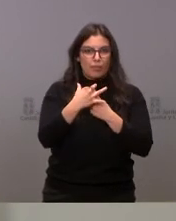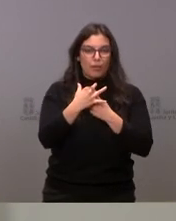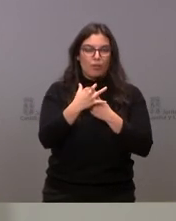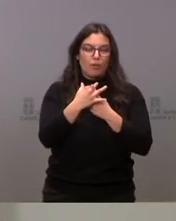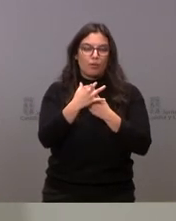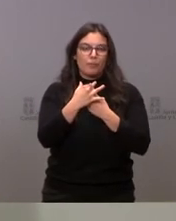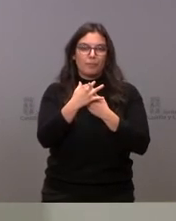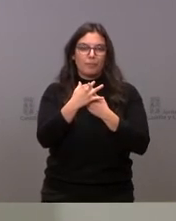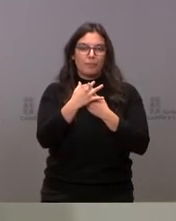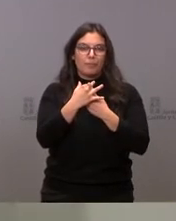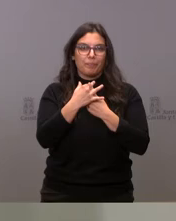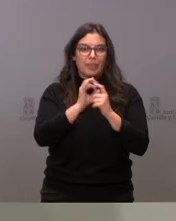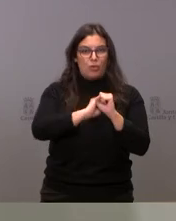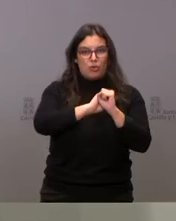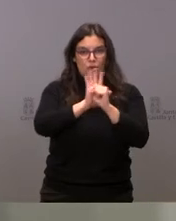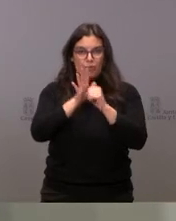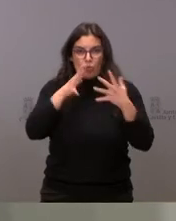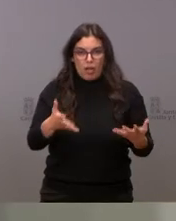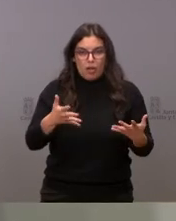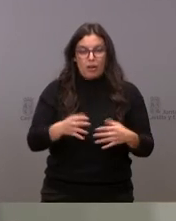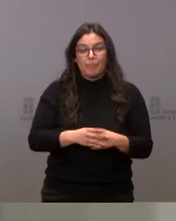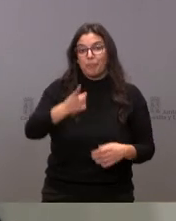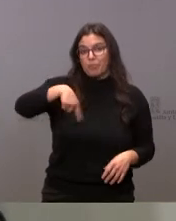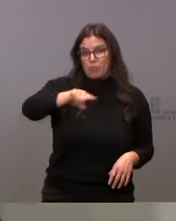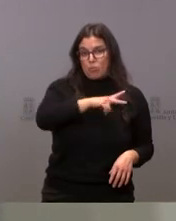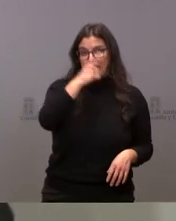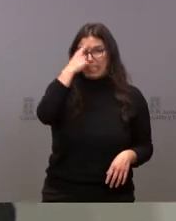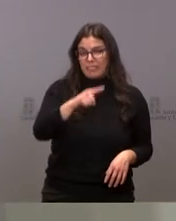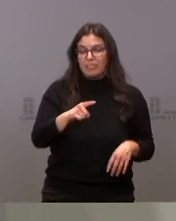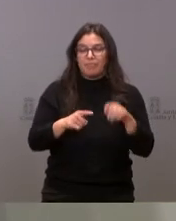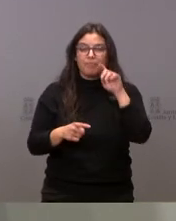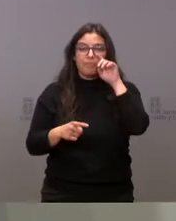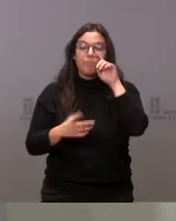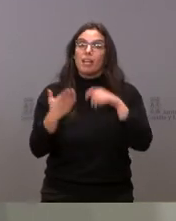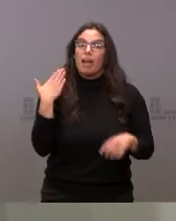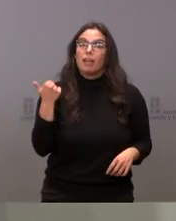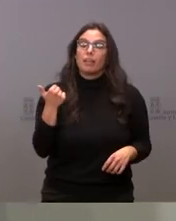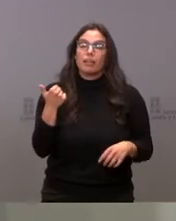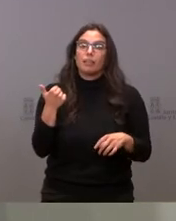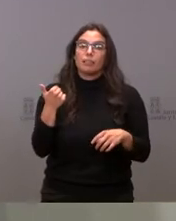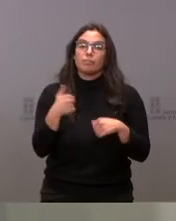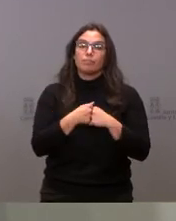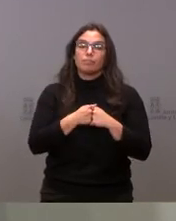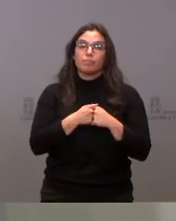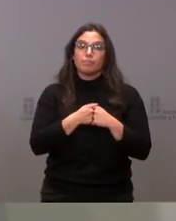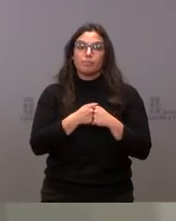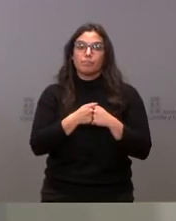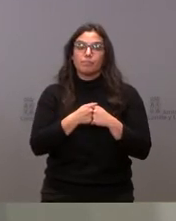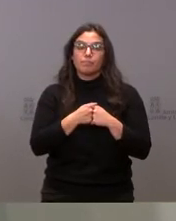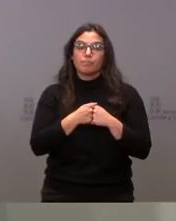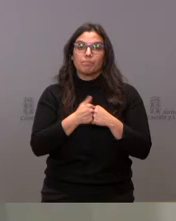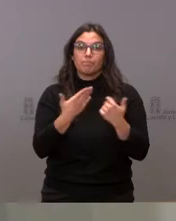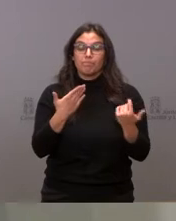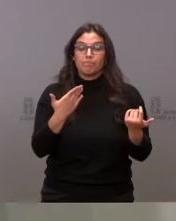la pandemia en este momento. Como saben todos ustedes, ayer se